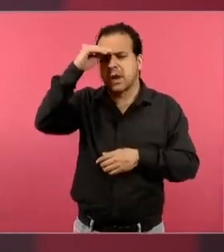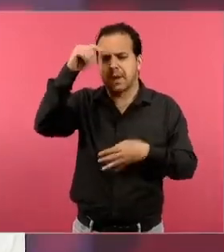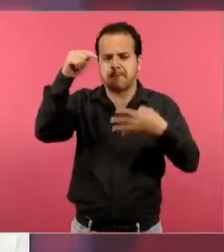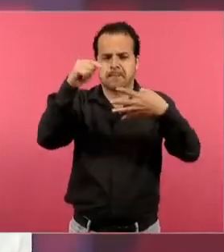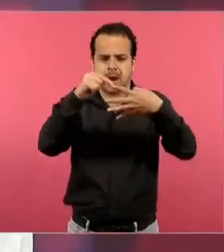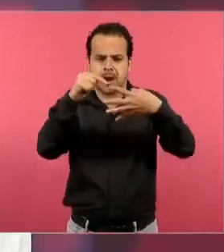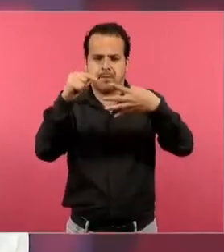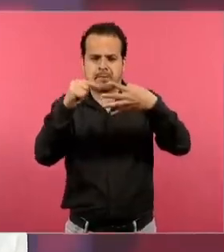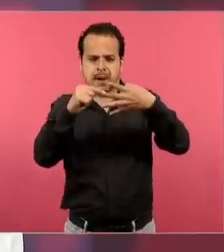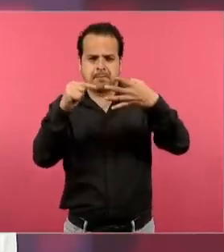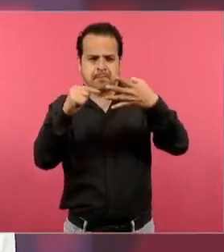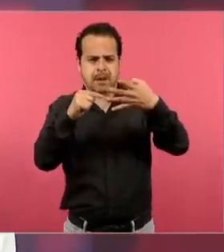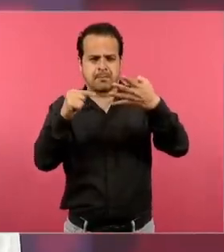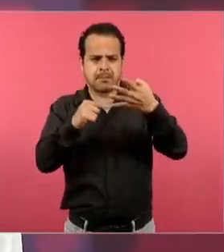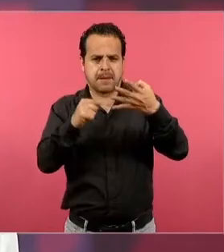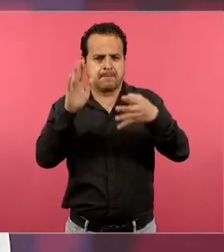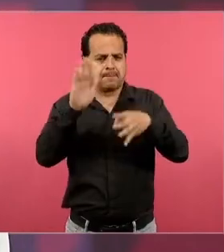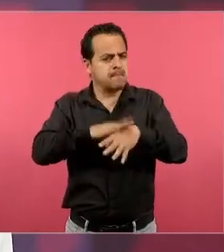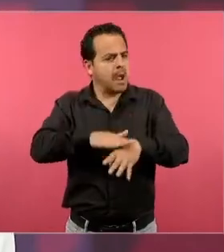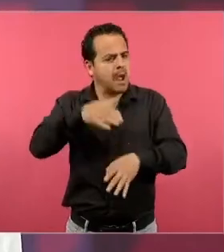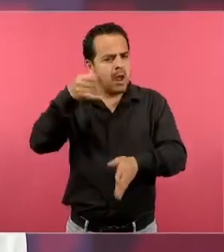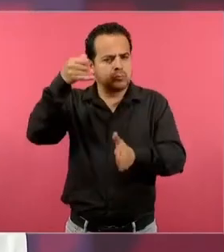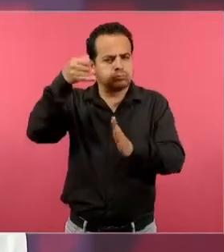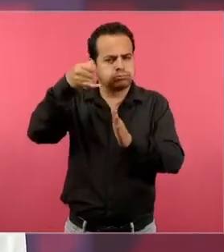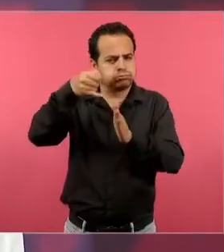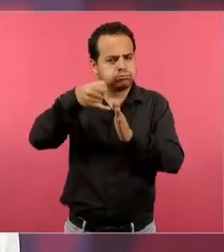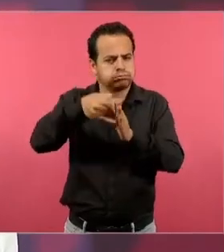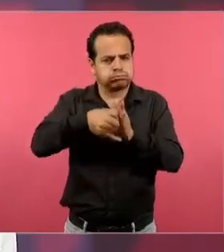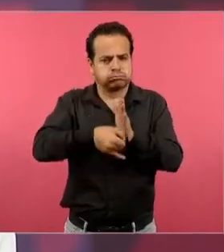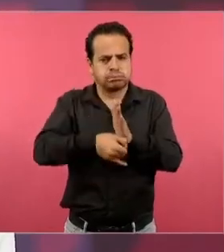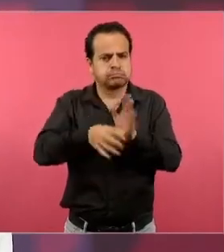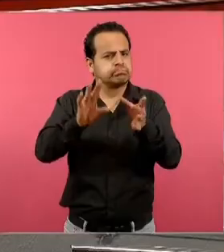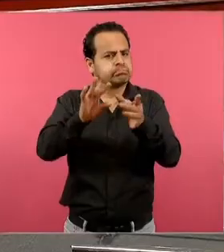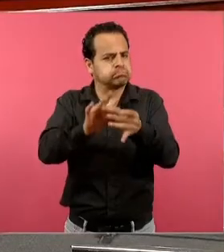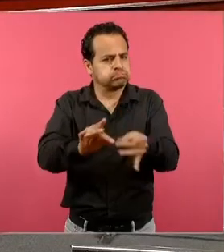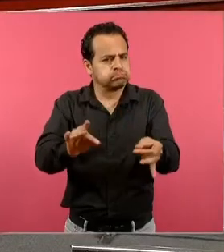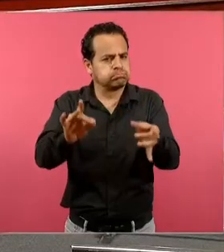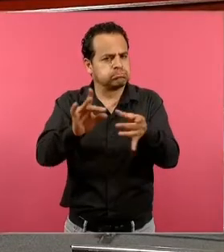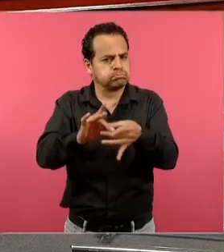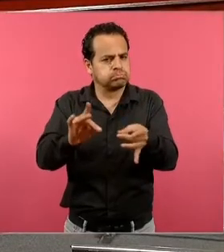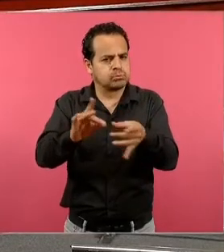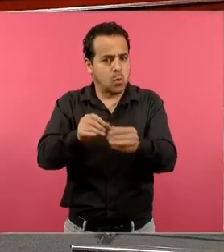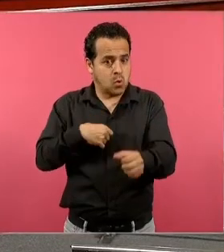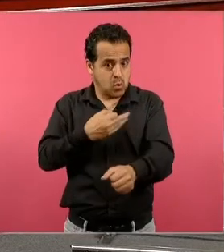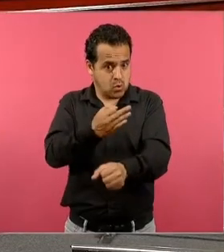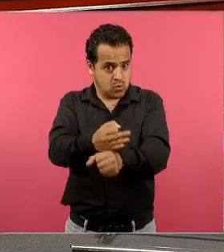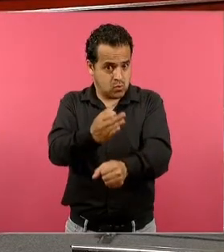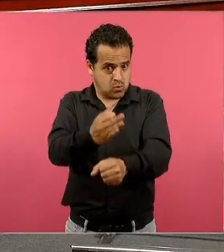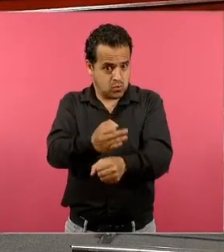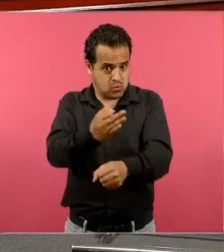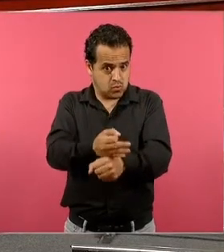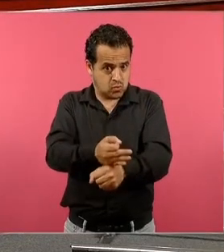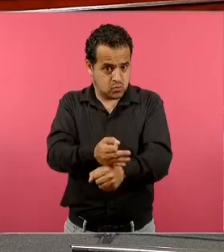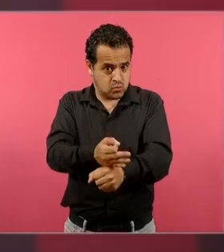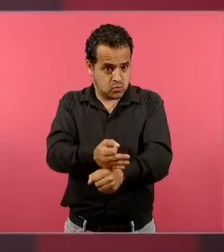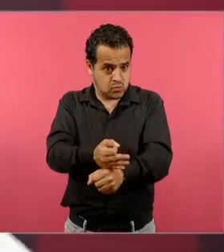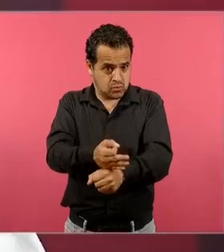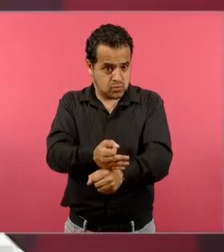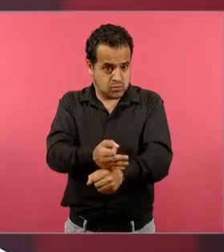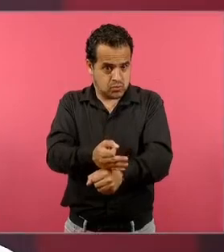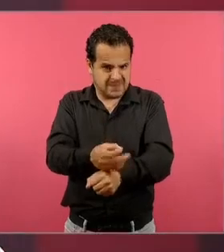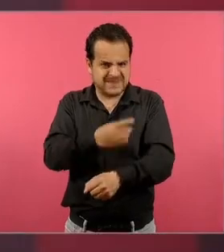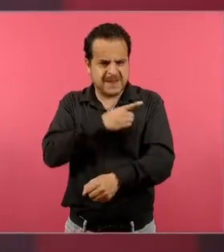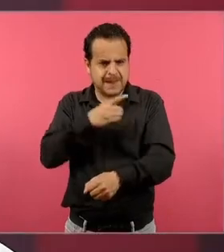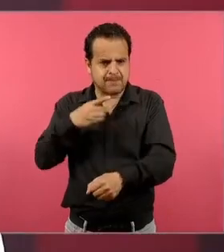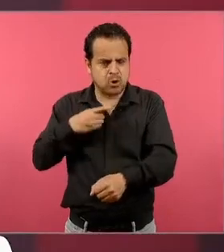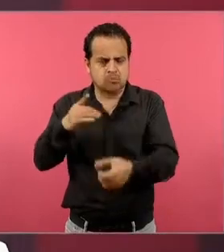se merece. Entonces, si no podemos tener un tema solamente sobre sexualidad, podemos tener interculturalidad, evaluación,